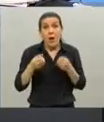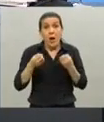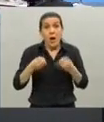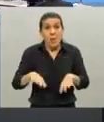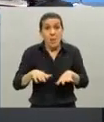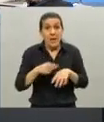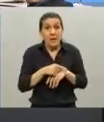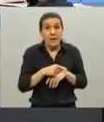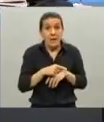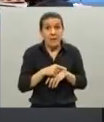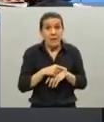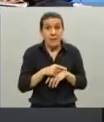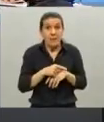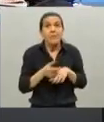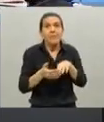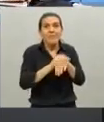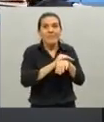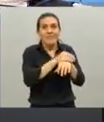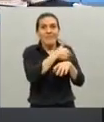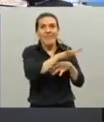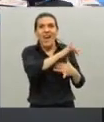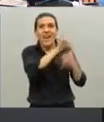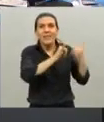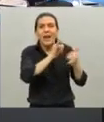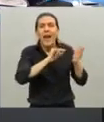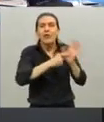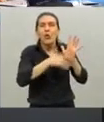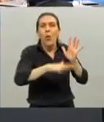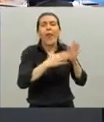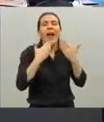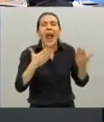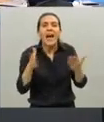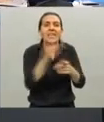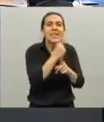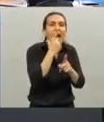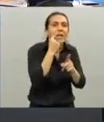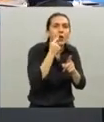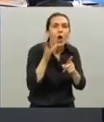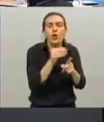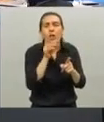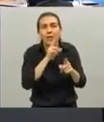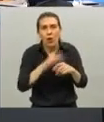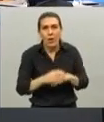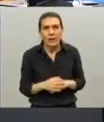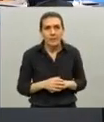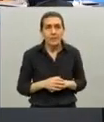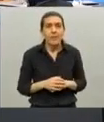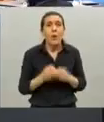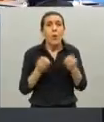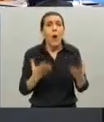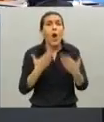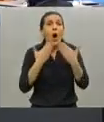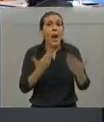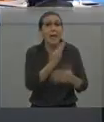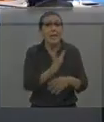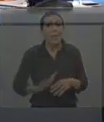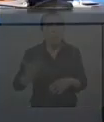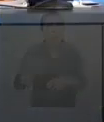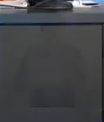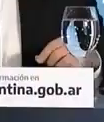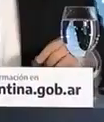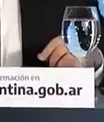empieza Horacio a explicarnos qué va a ser en la ciudad. Gracias a todos y todas por escucharme. Bueno, gracias señor presidente.